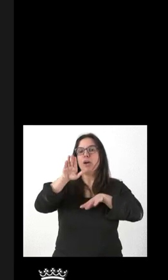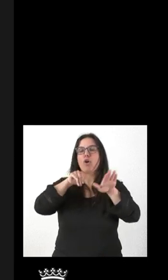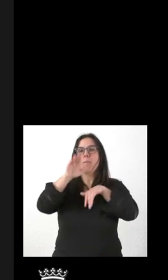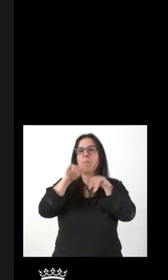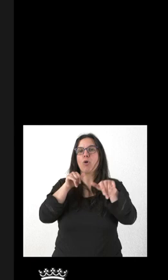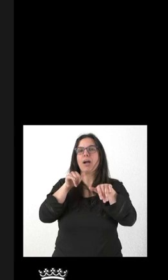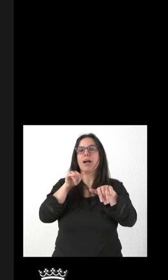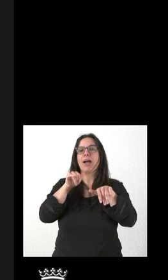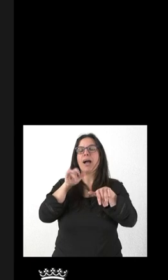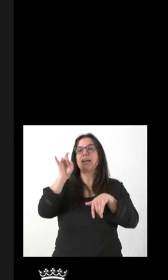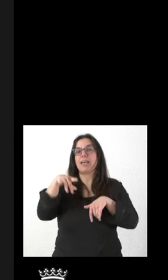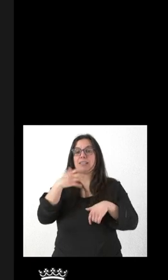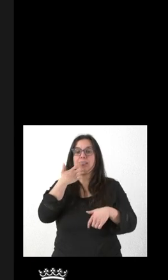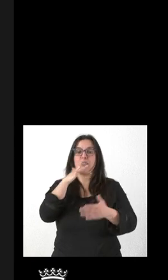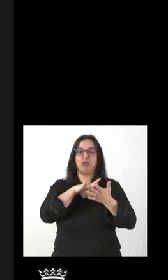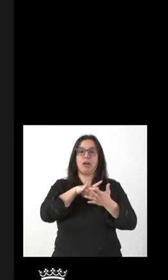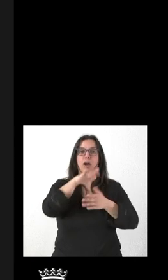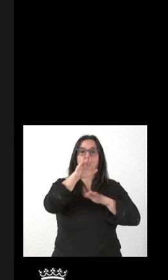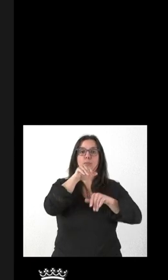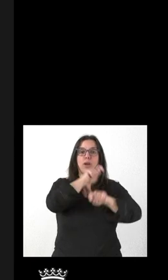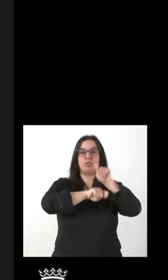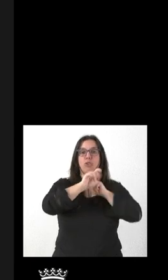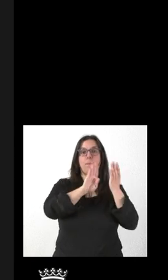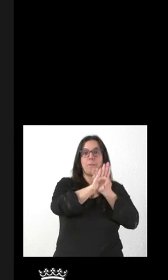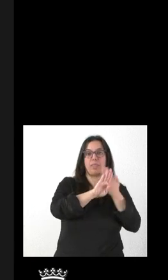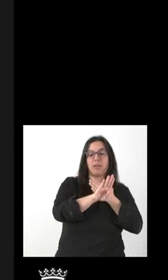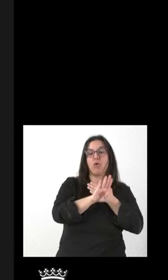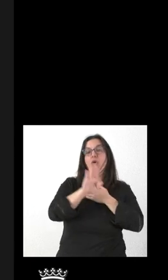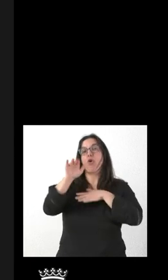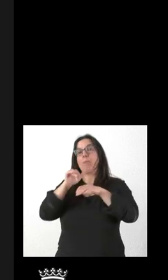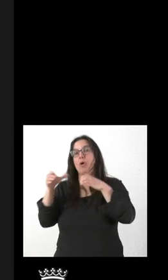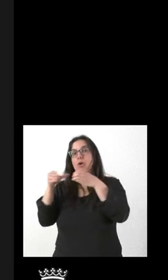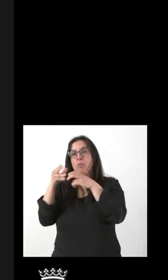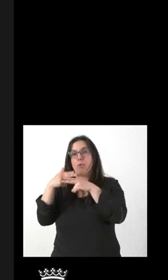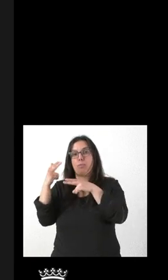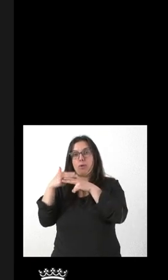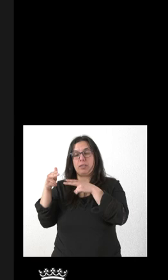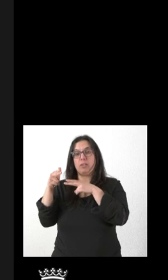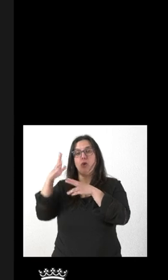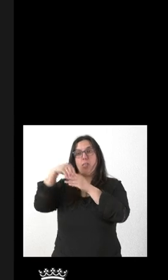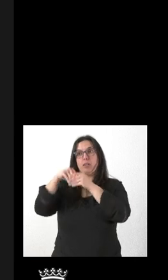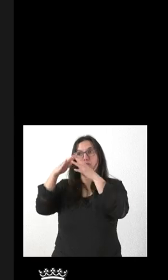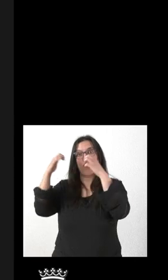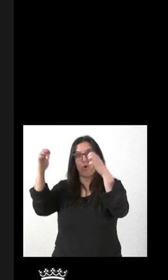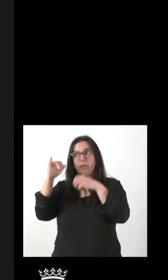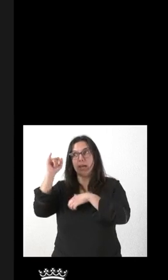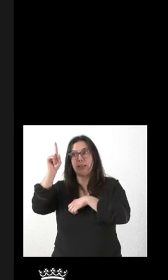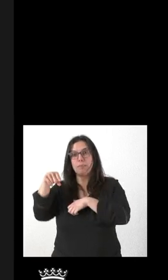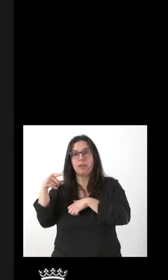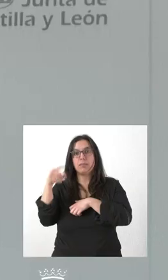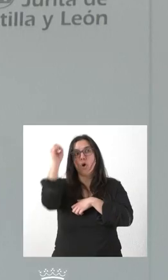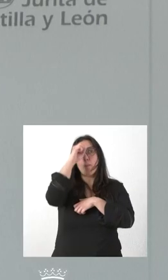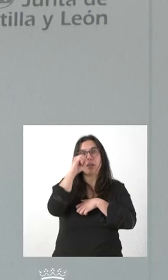realiza una asociación vecinal o un partido que está sentado con ustedes en el Parlamento de las Cortes. Muchas gracias.